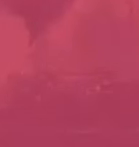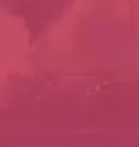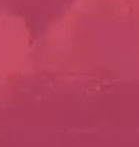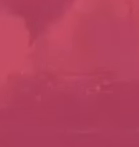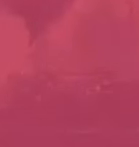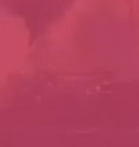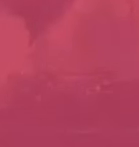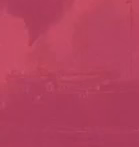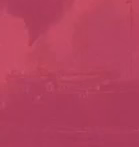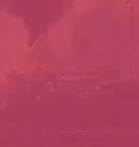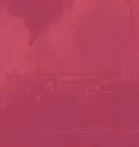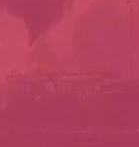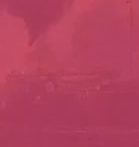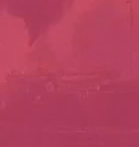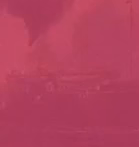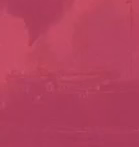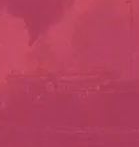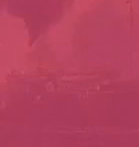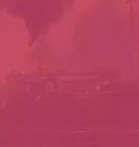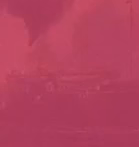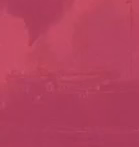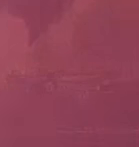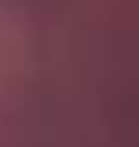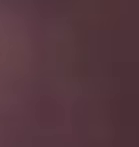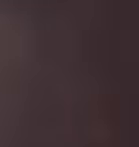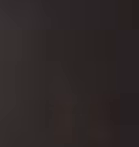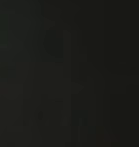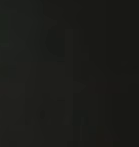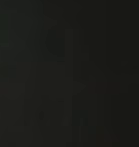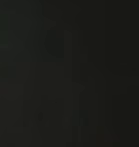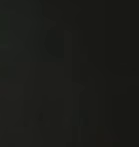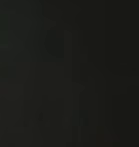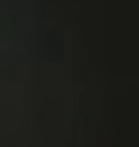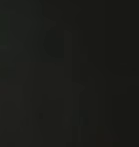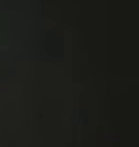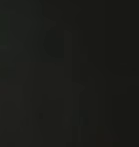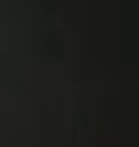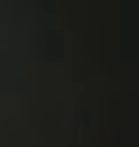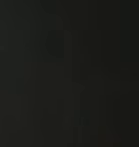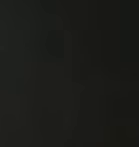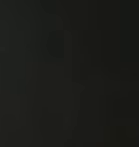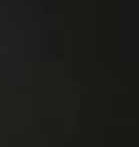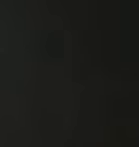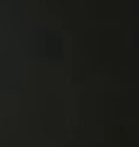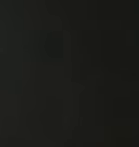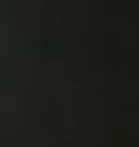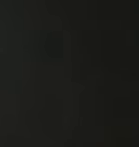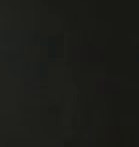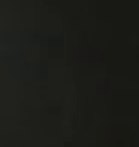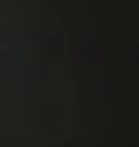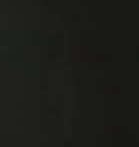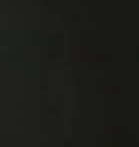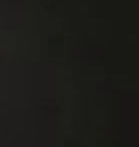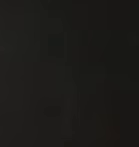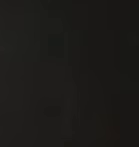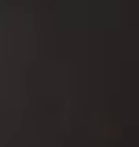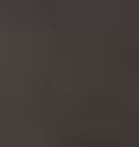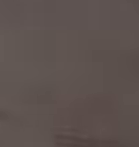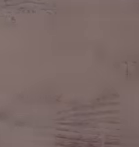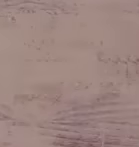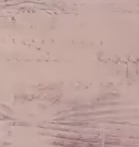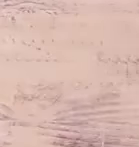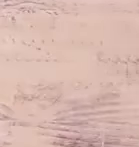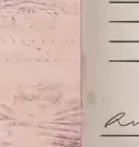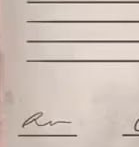para defender al territorio nacional. A pesar de ello, y que la casona de San Marcos había sido destruida, Villarreal continuó sus